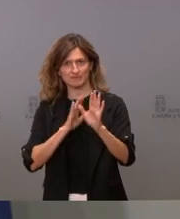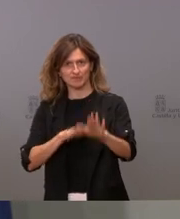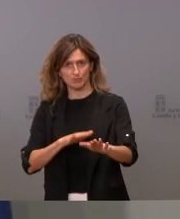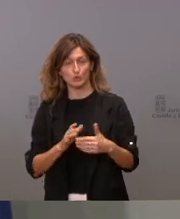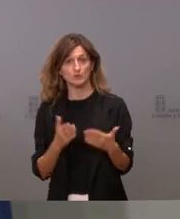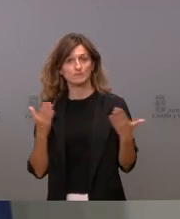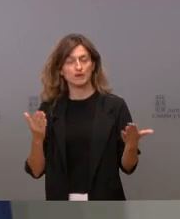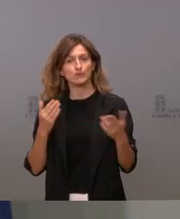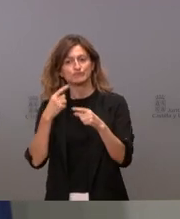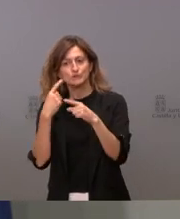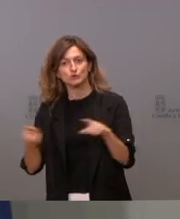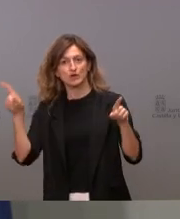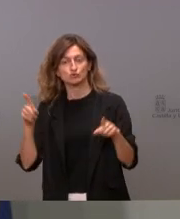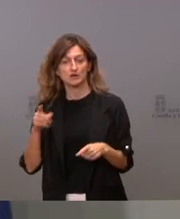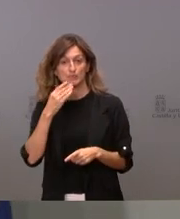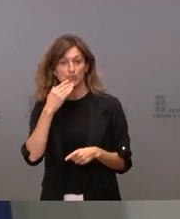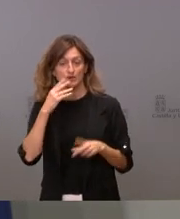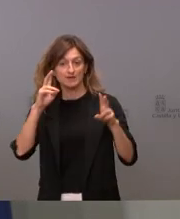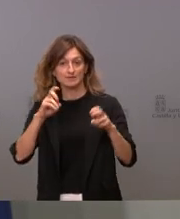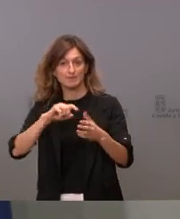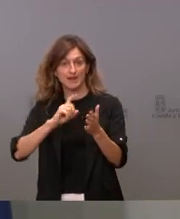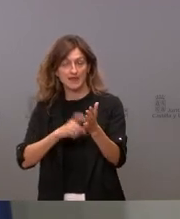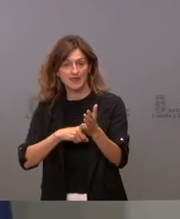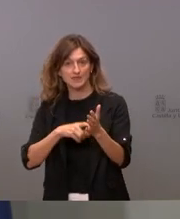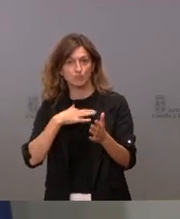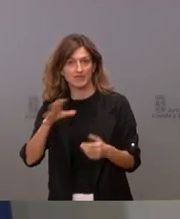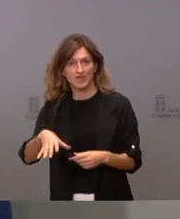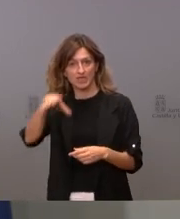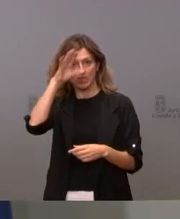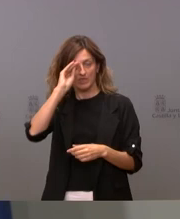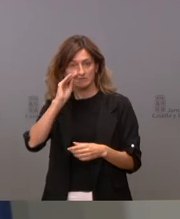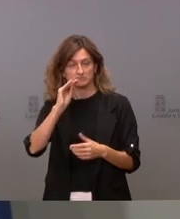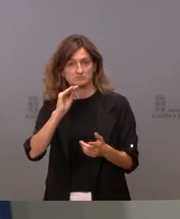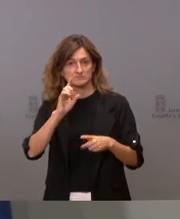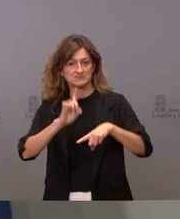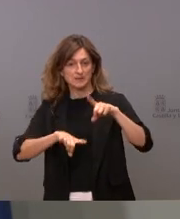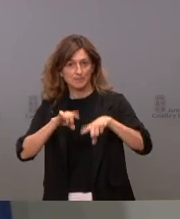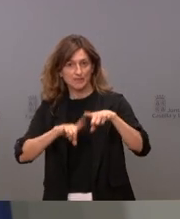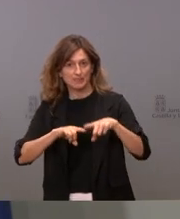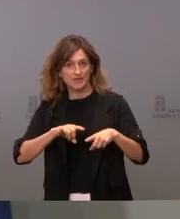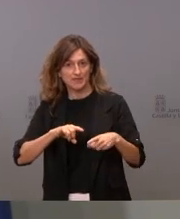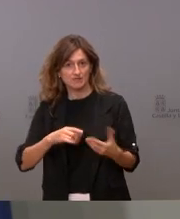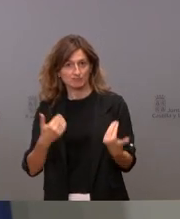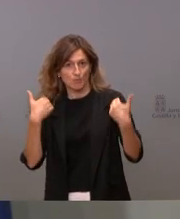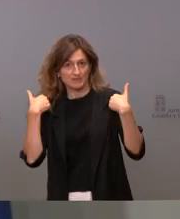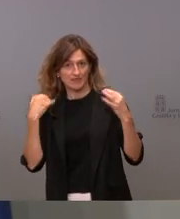es que a veces hay parte de la ley que es interpretable o que depende de nuestras competencias